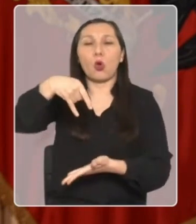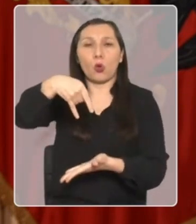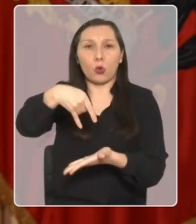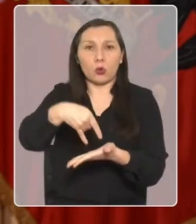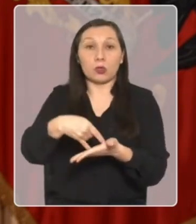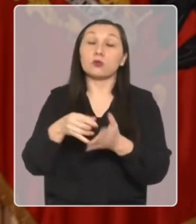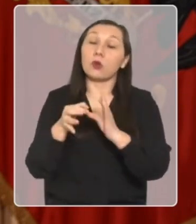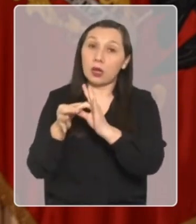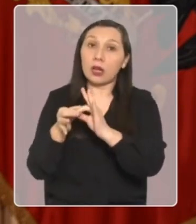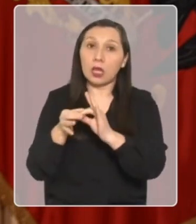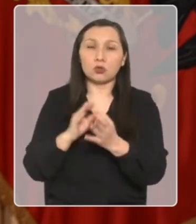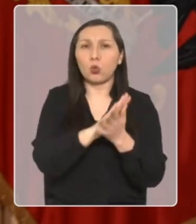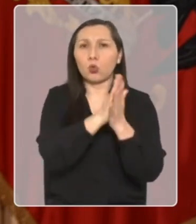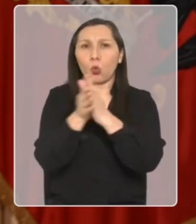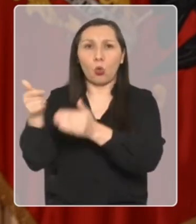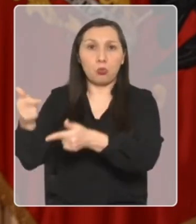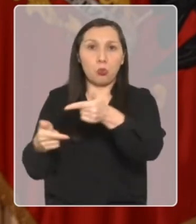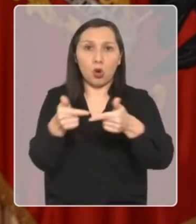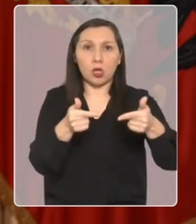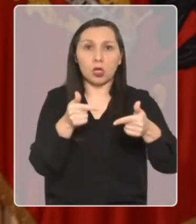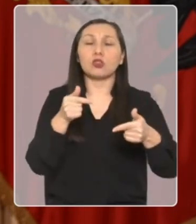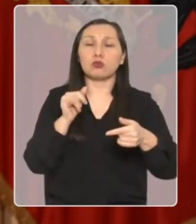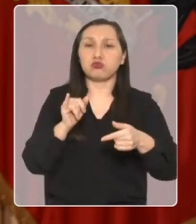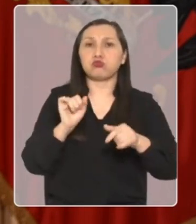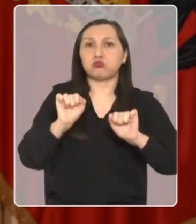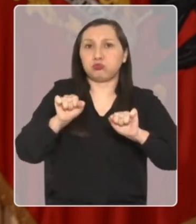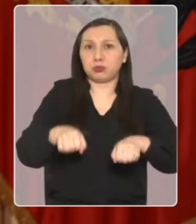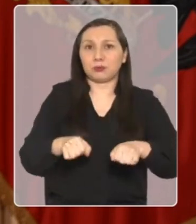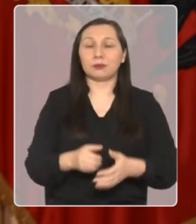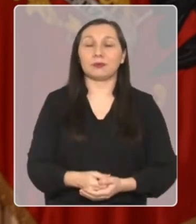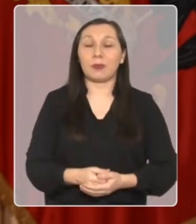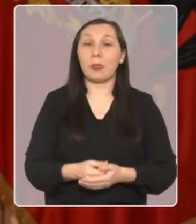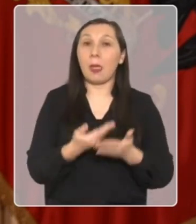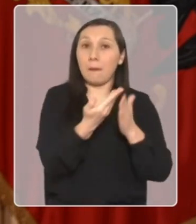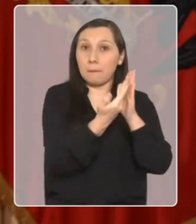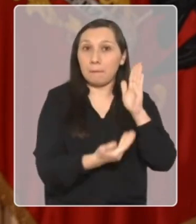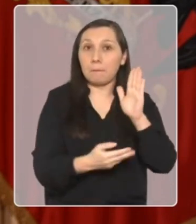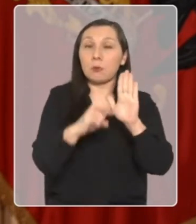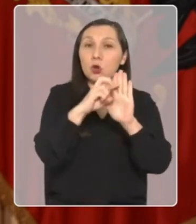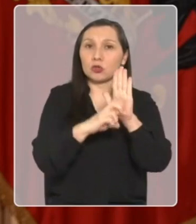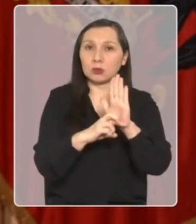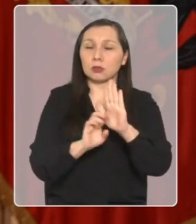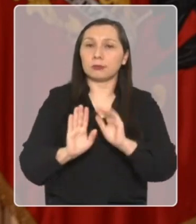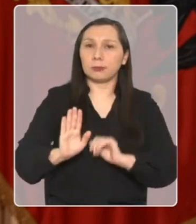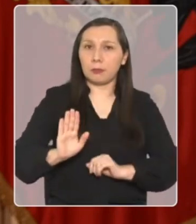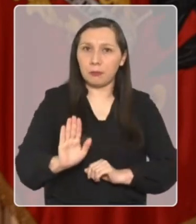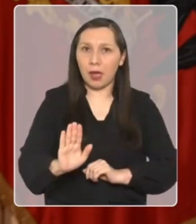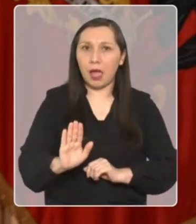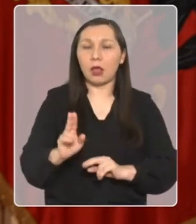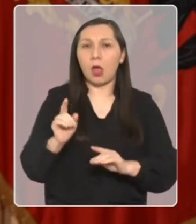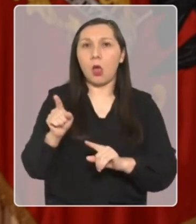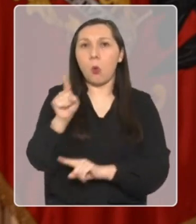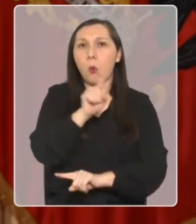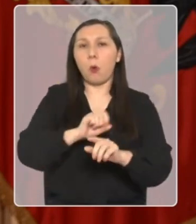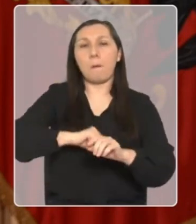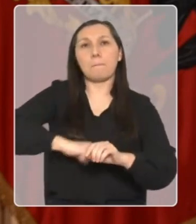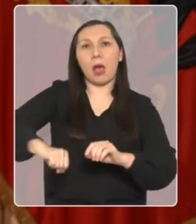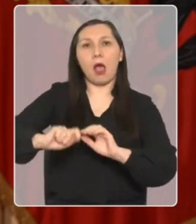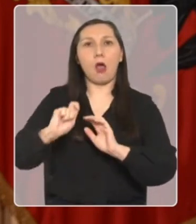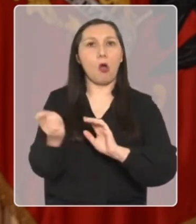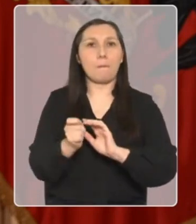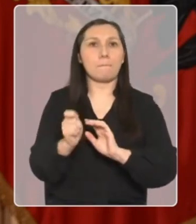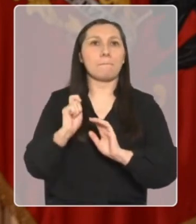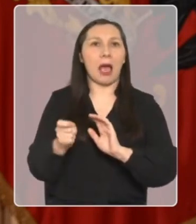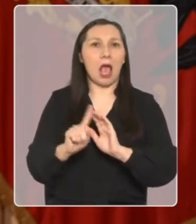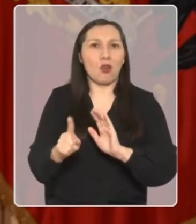por el cual agradezco a todas las fuerzas políticas que concurrieron a él. Este proyecto pondrá freno a la ilusión y la evasión